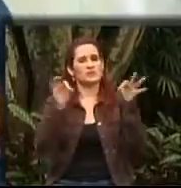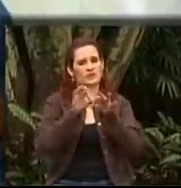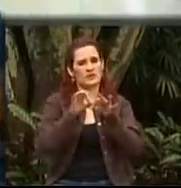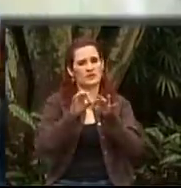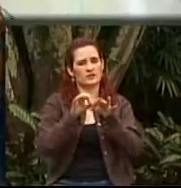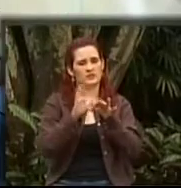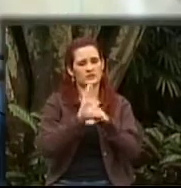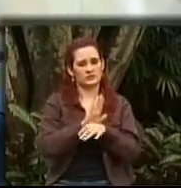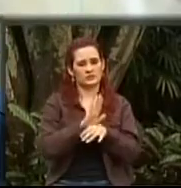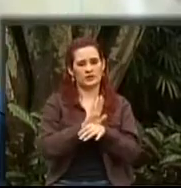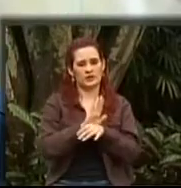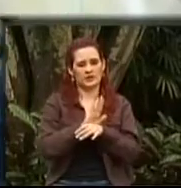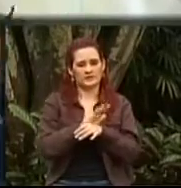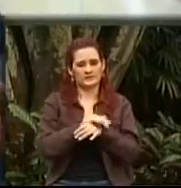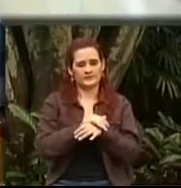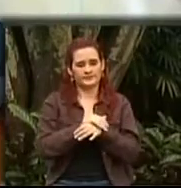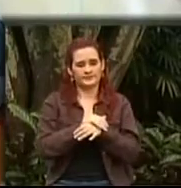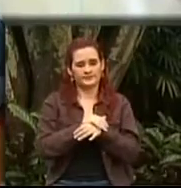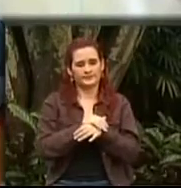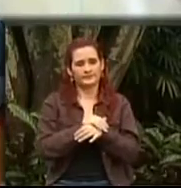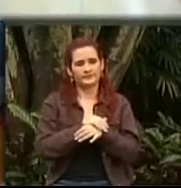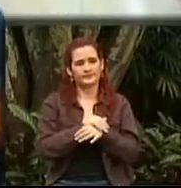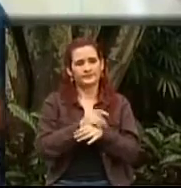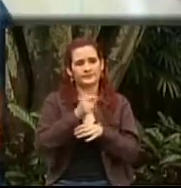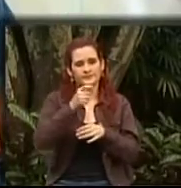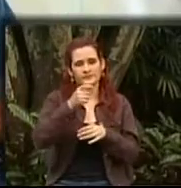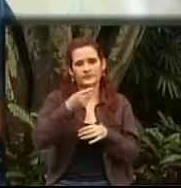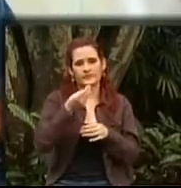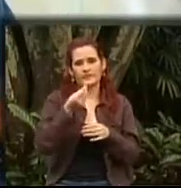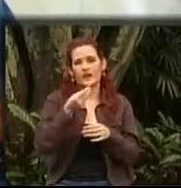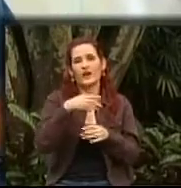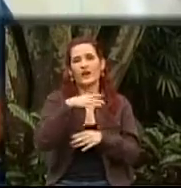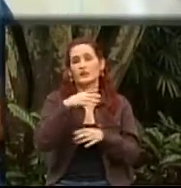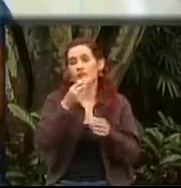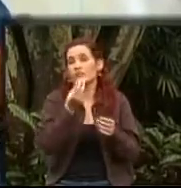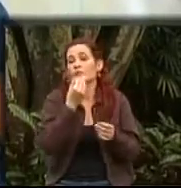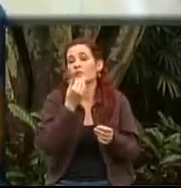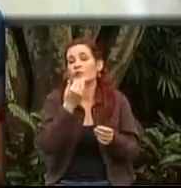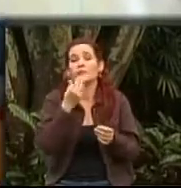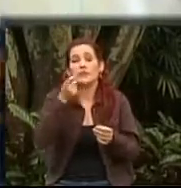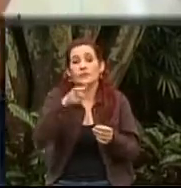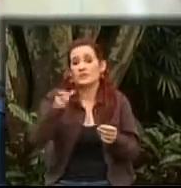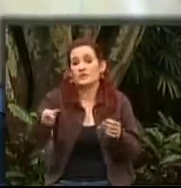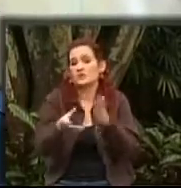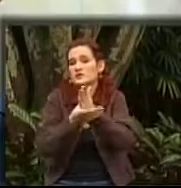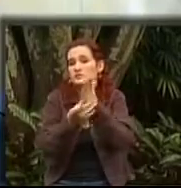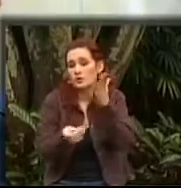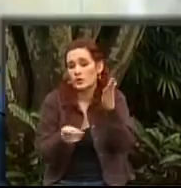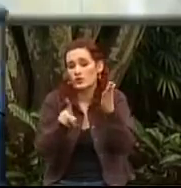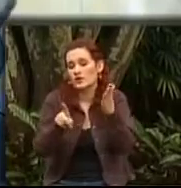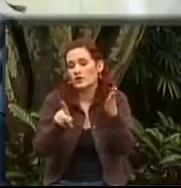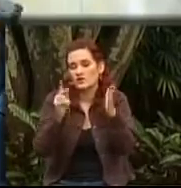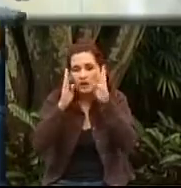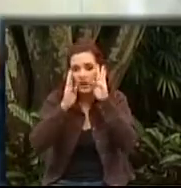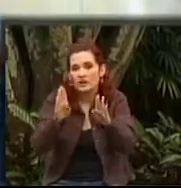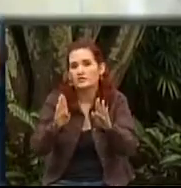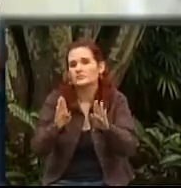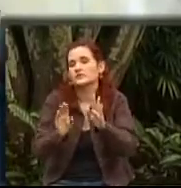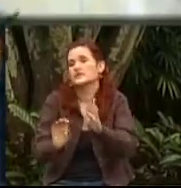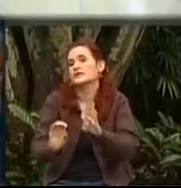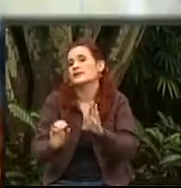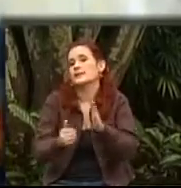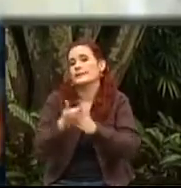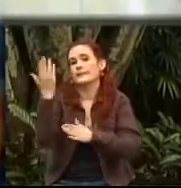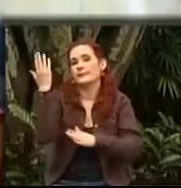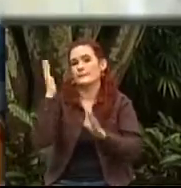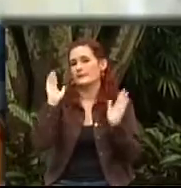los recursos reducidos, pues tenemos que hacer priorización, cuando hacemos priorización tenemos que empezar a mirar desde los puntajes más